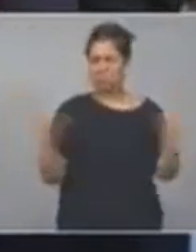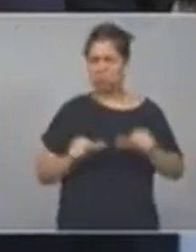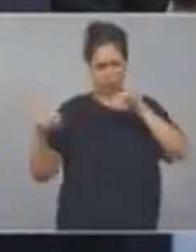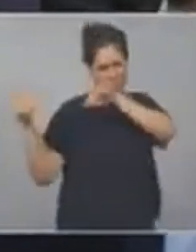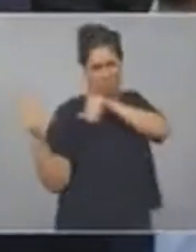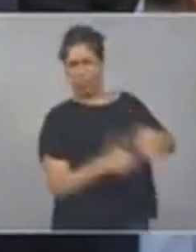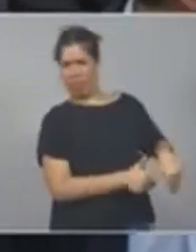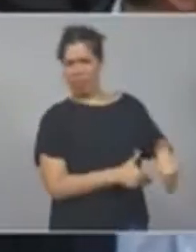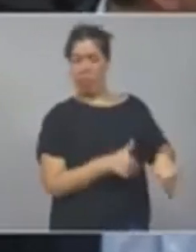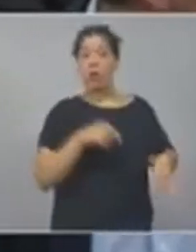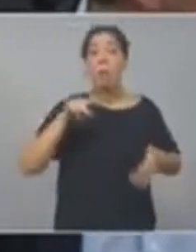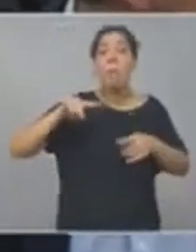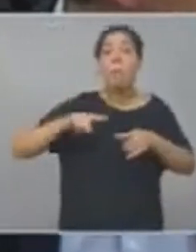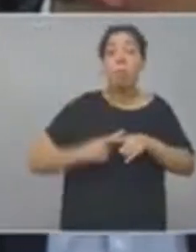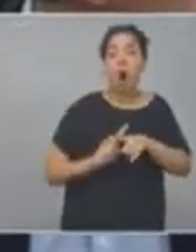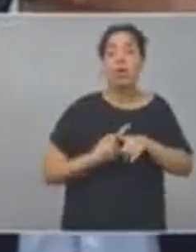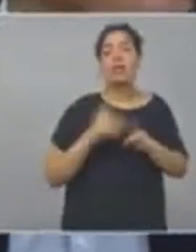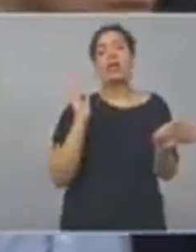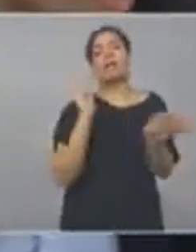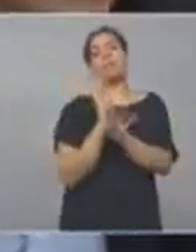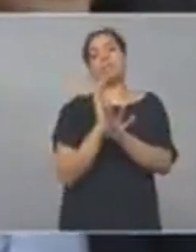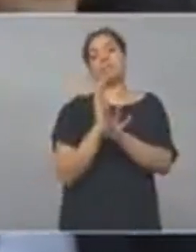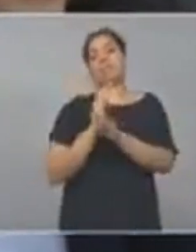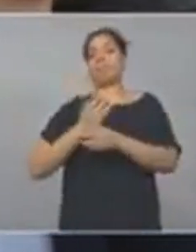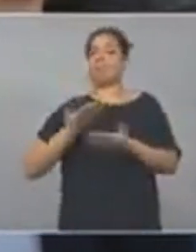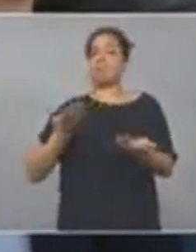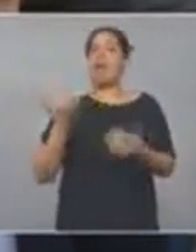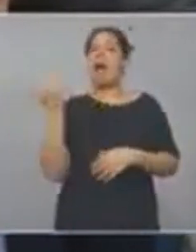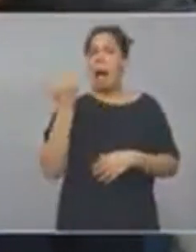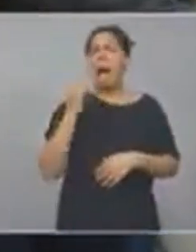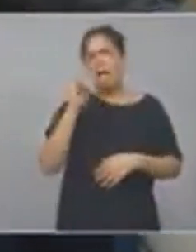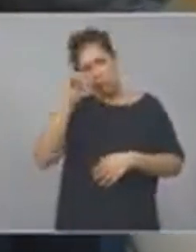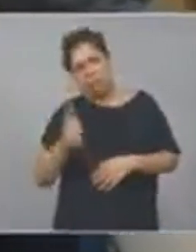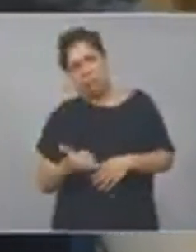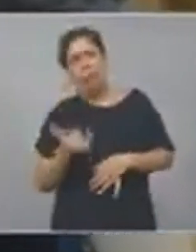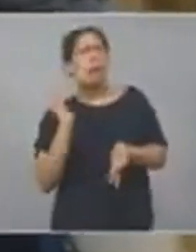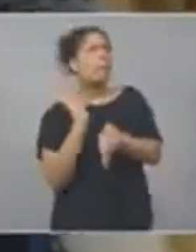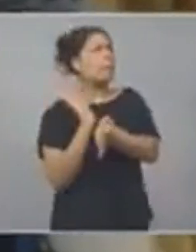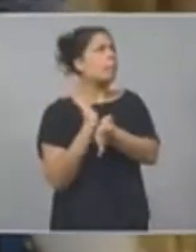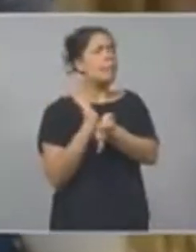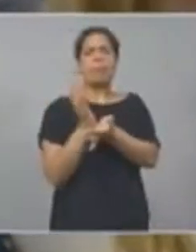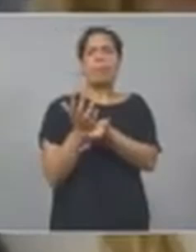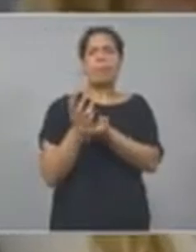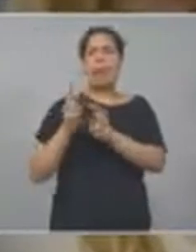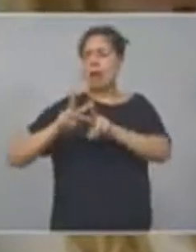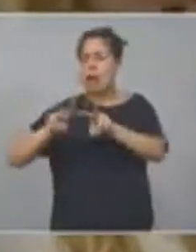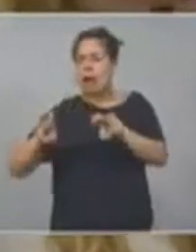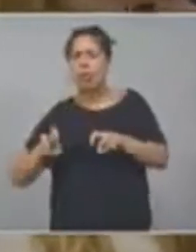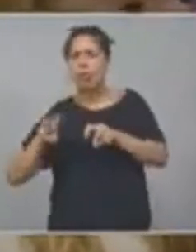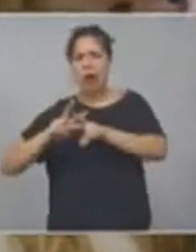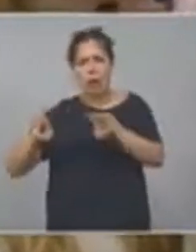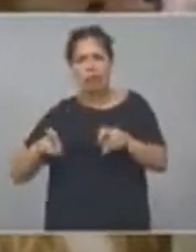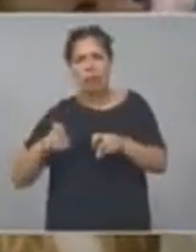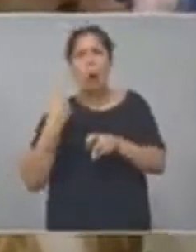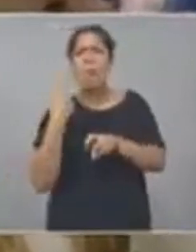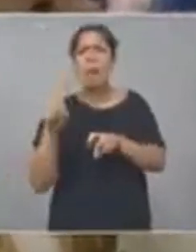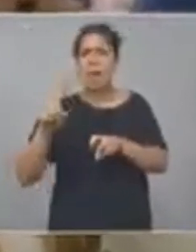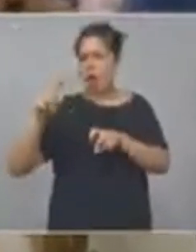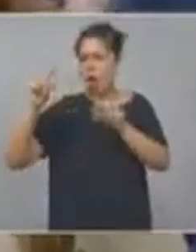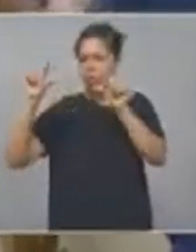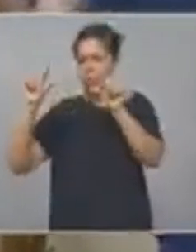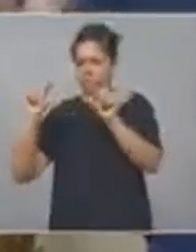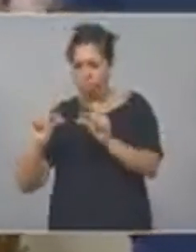que por un lado genera pérdida de recaudación de cada uno de los gobiernos municipales y provincial,